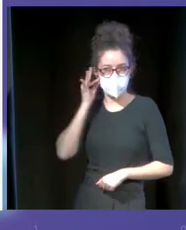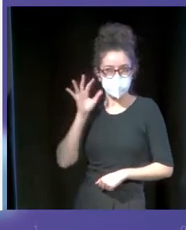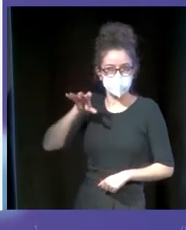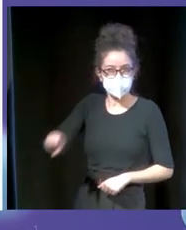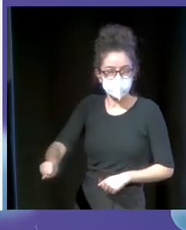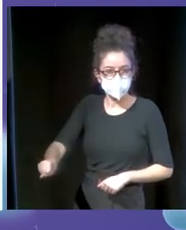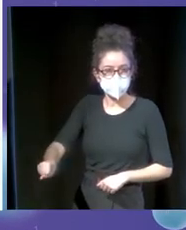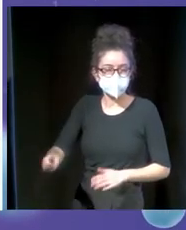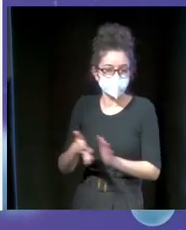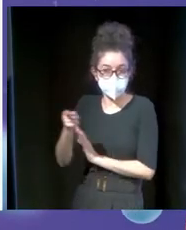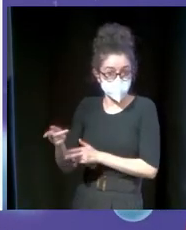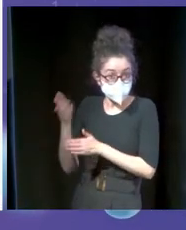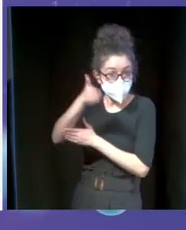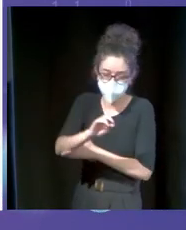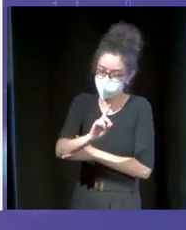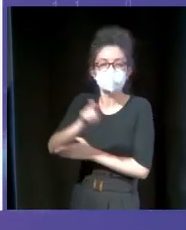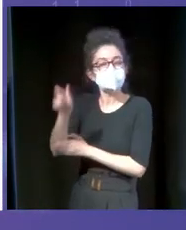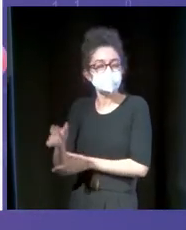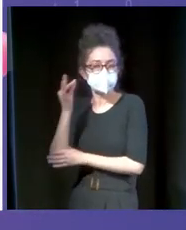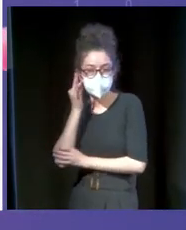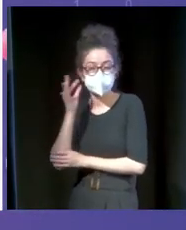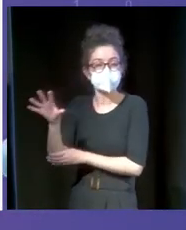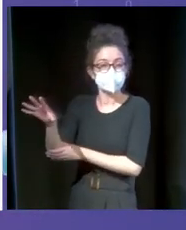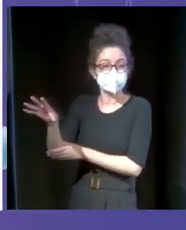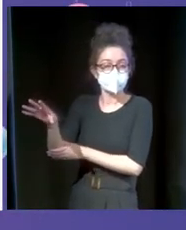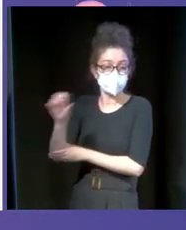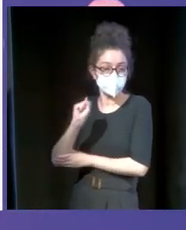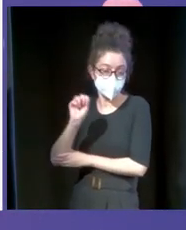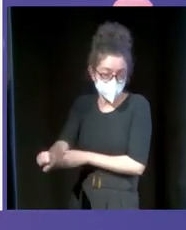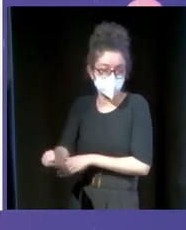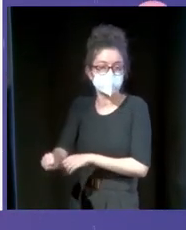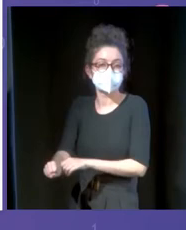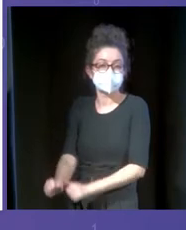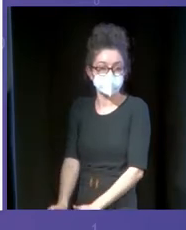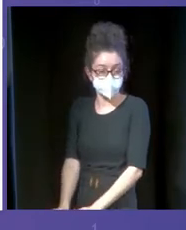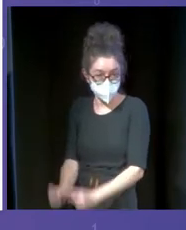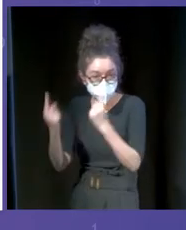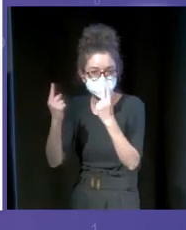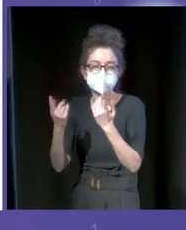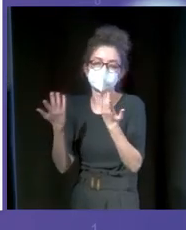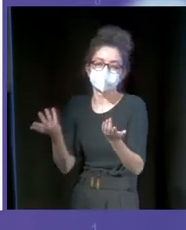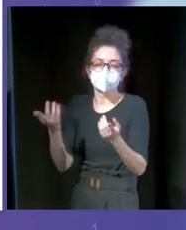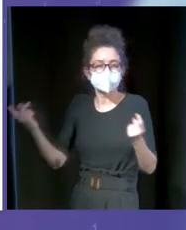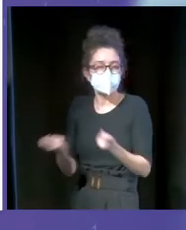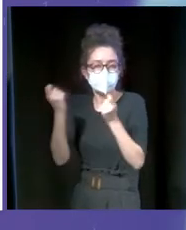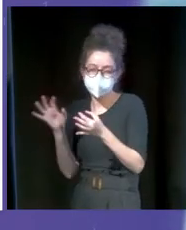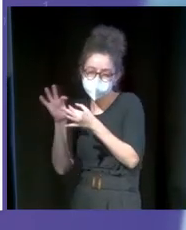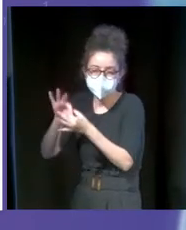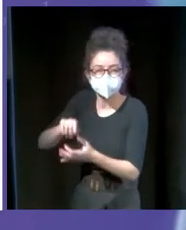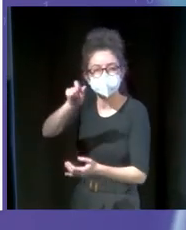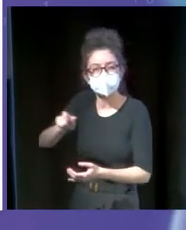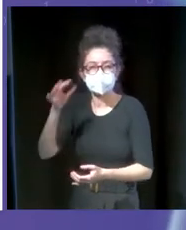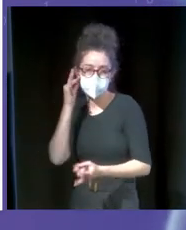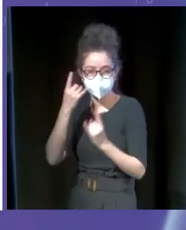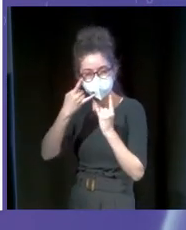no quiere decir que es la que asista sino que es la que compra. Nosotros dirigimos las campañas más para que sea la mujer, más atractivo para la